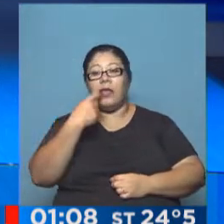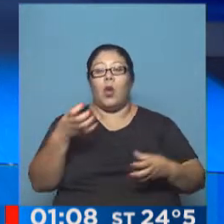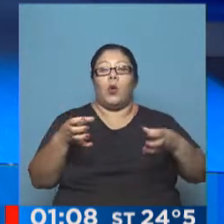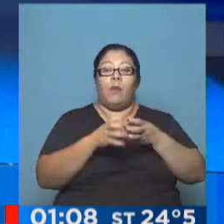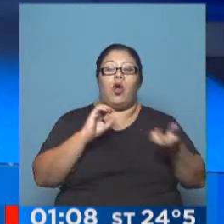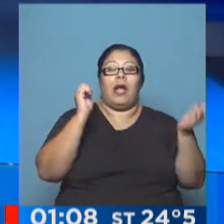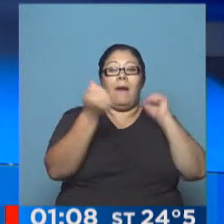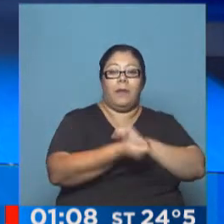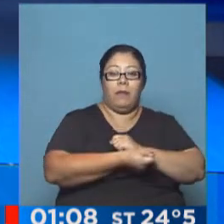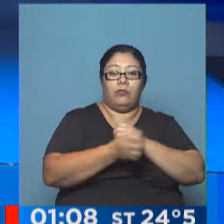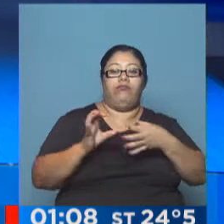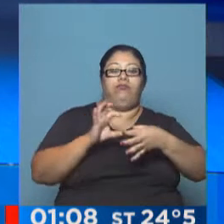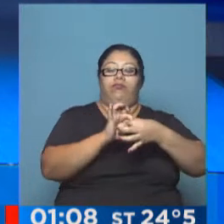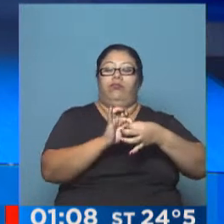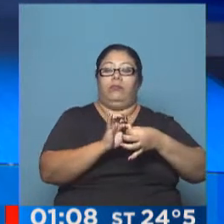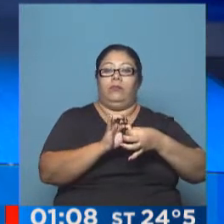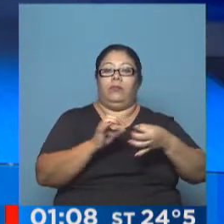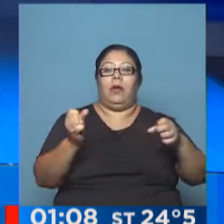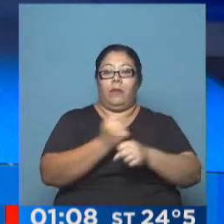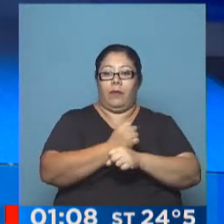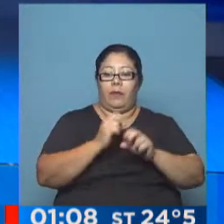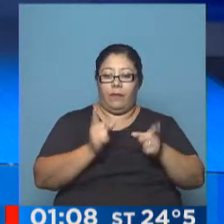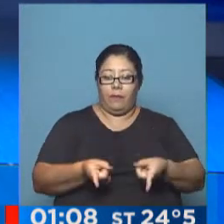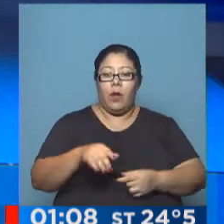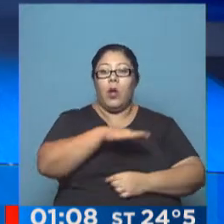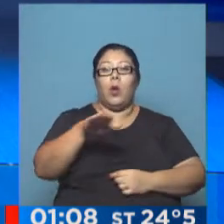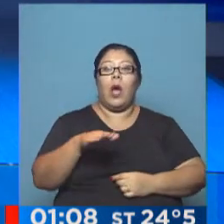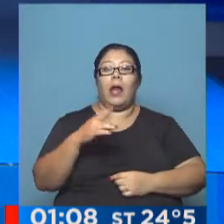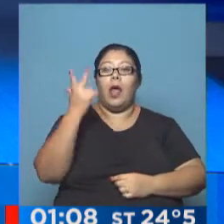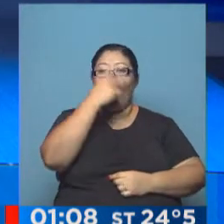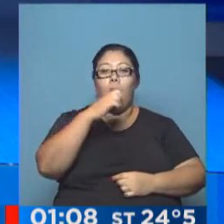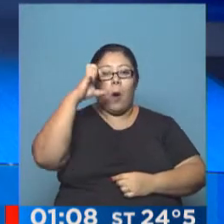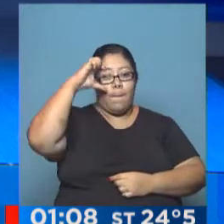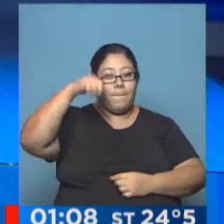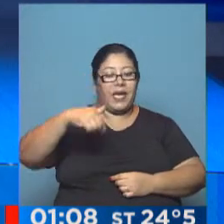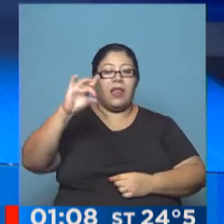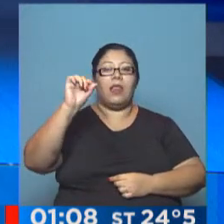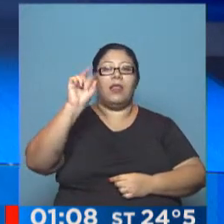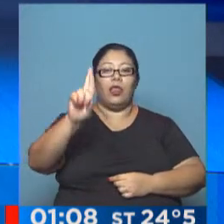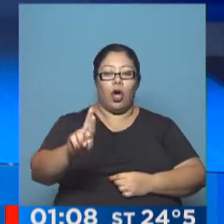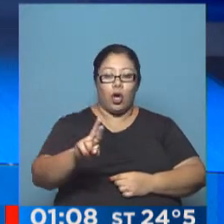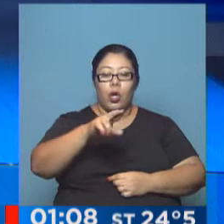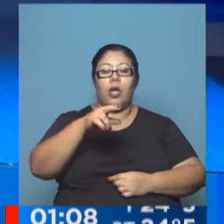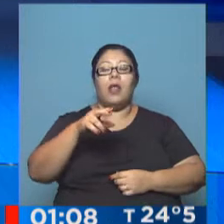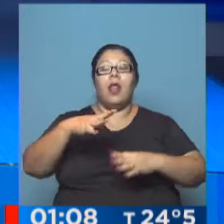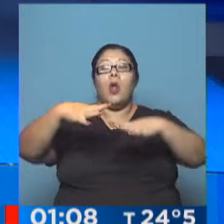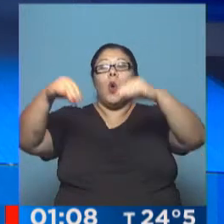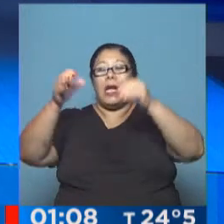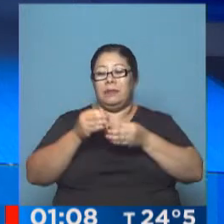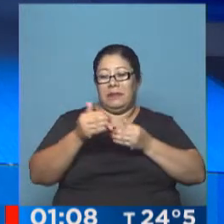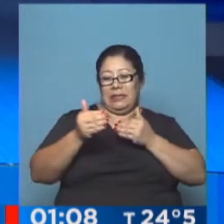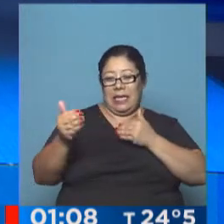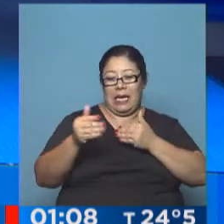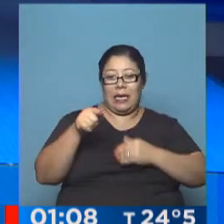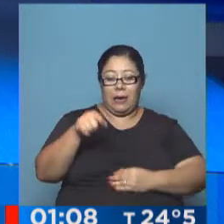un encuentro en la localidad de Open Door, cercana a Luján. También participaron de esta reunión el jefe de gabinete, Marcos